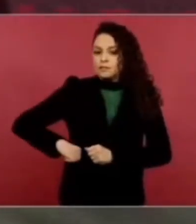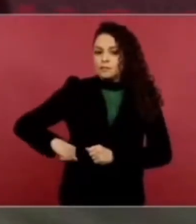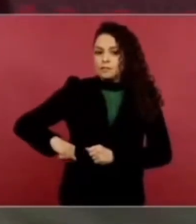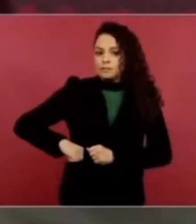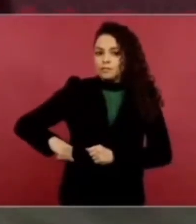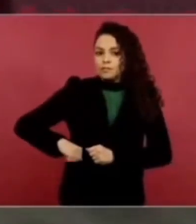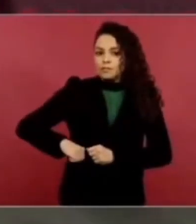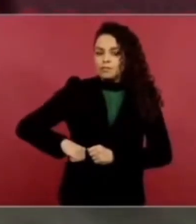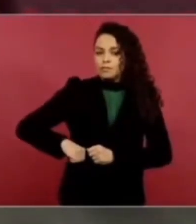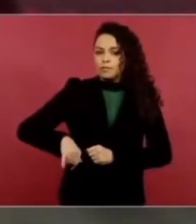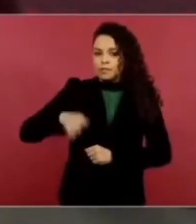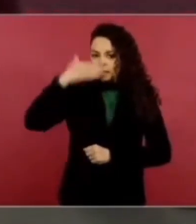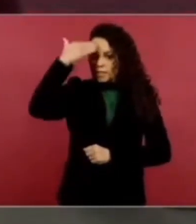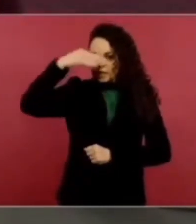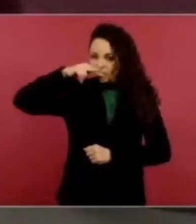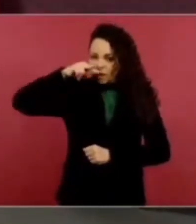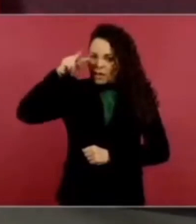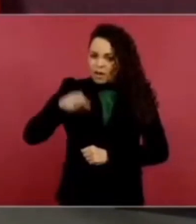nada.